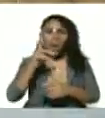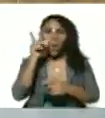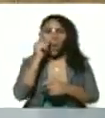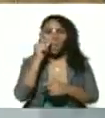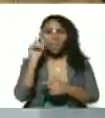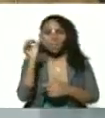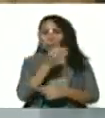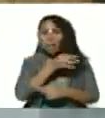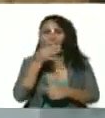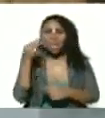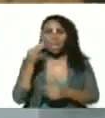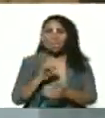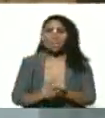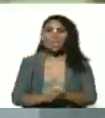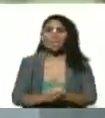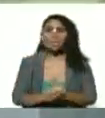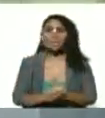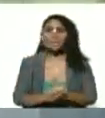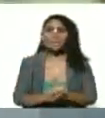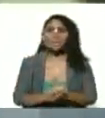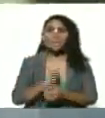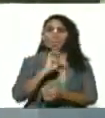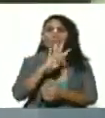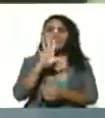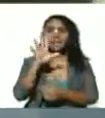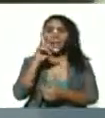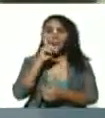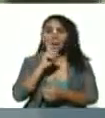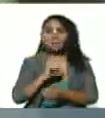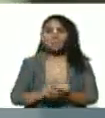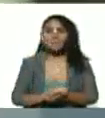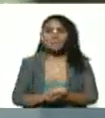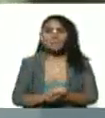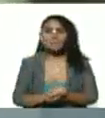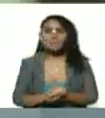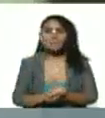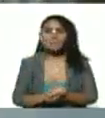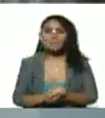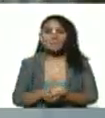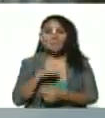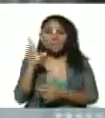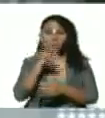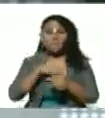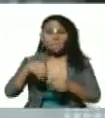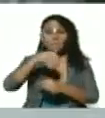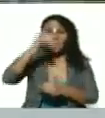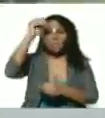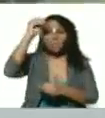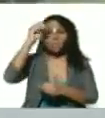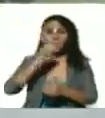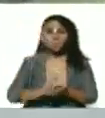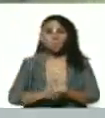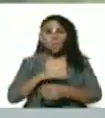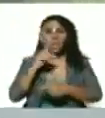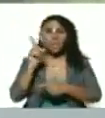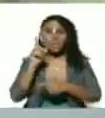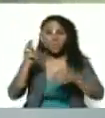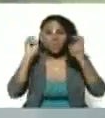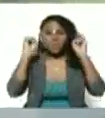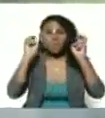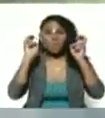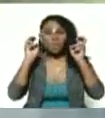extraordinario. 45 años. Y su espíritu y su causa